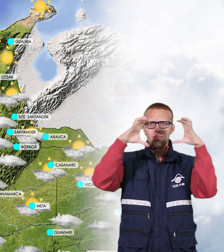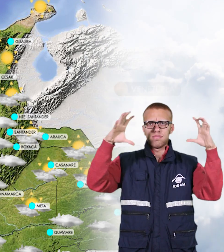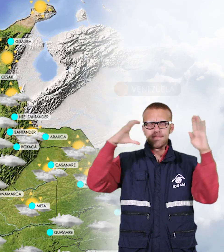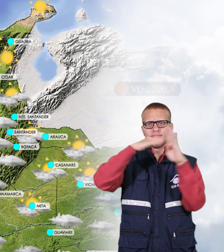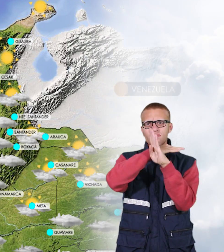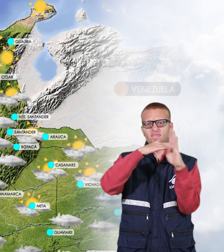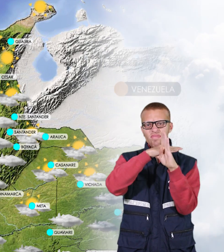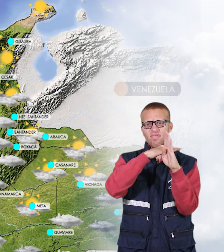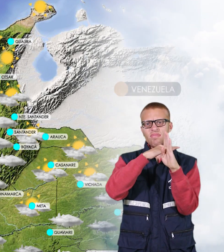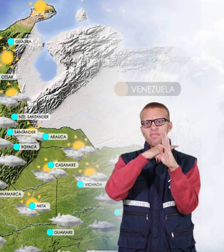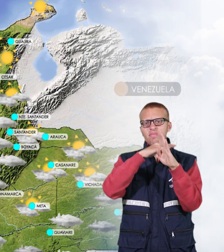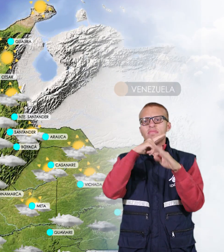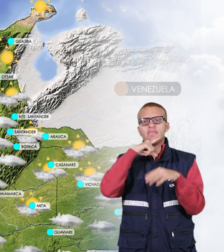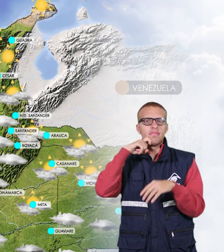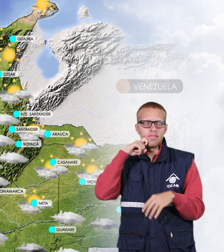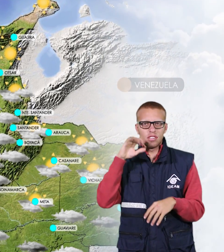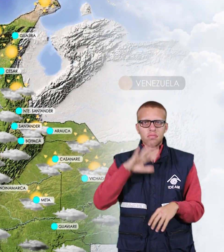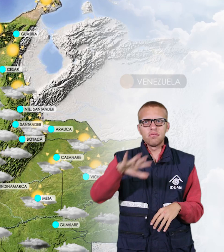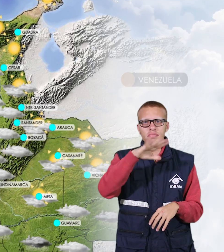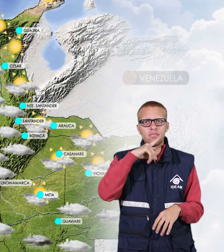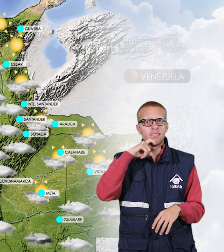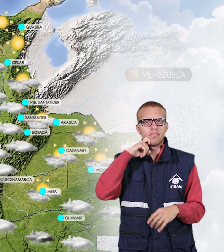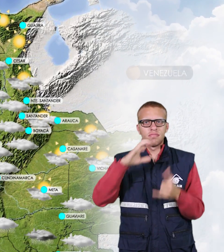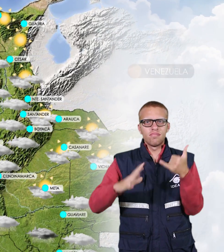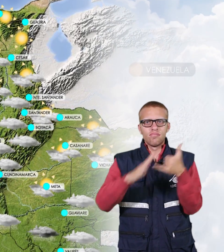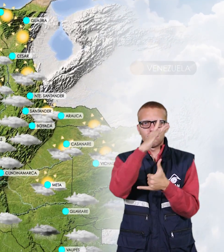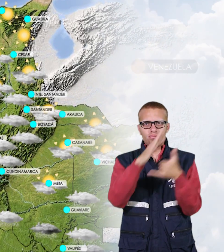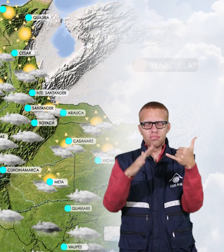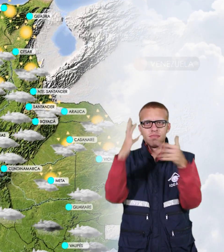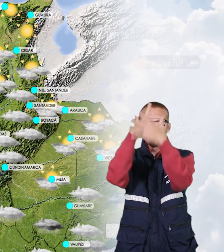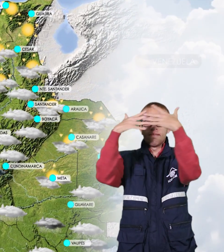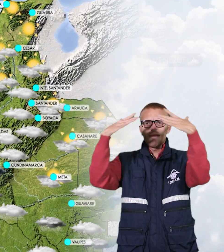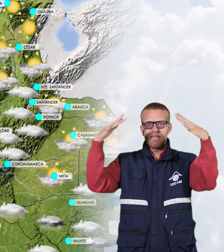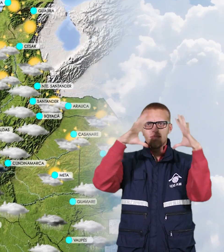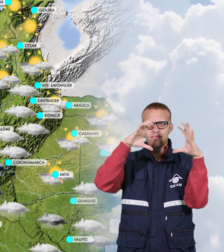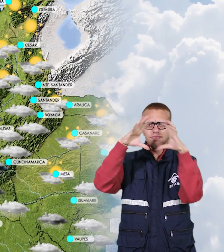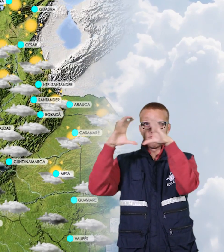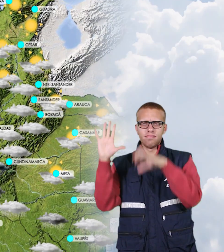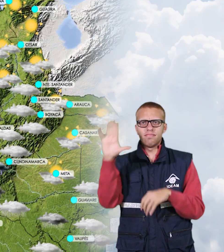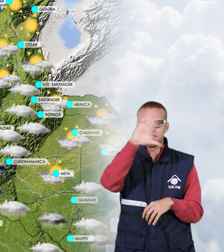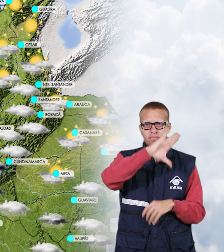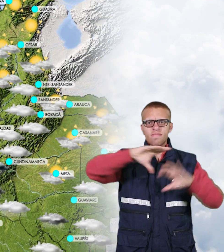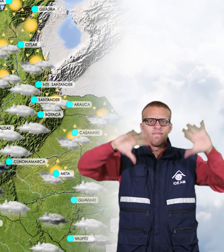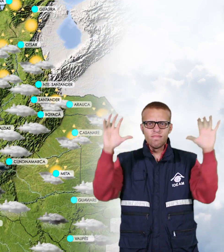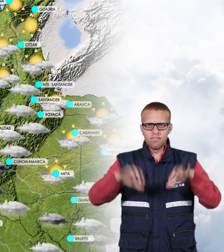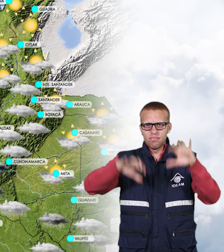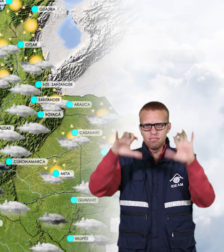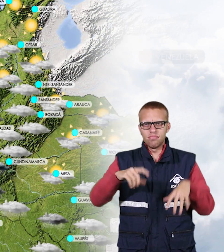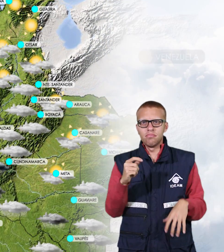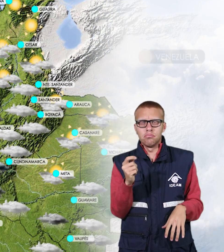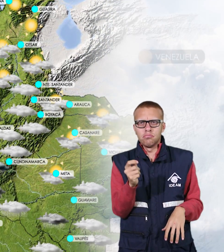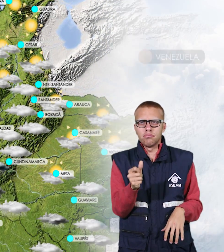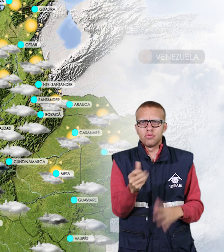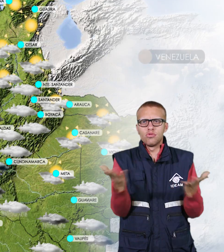cubierto con predominio de tiempo seco. En la región pacífica se estima cielo mayormente cubierto con probabilidades de lluvias ligeras y moderadas